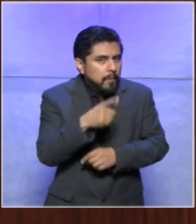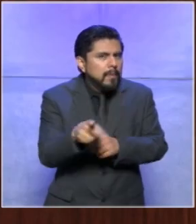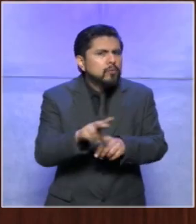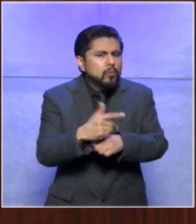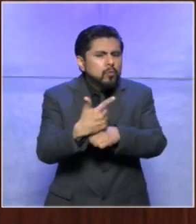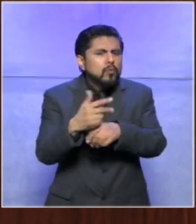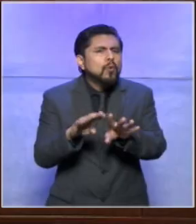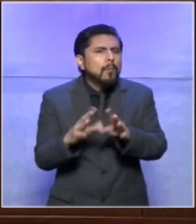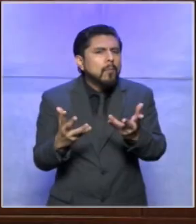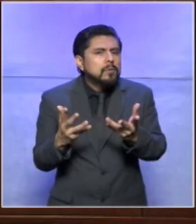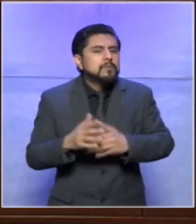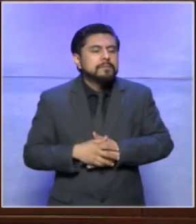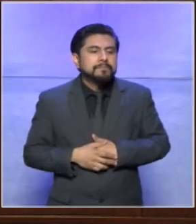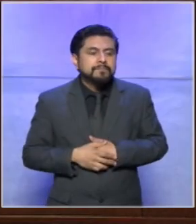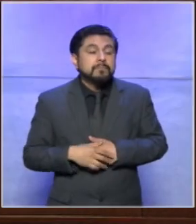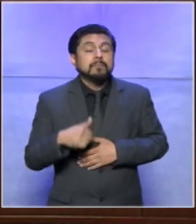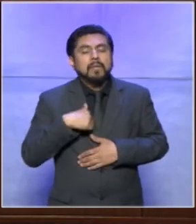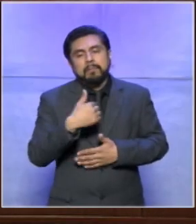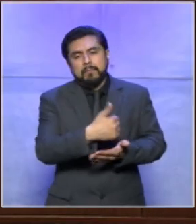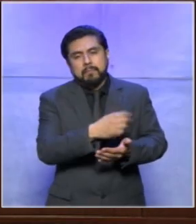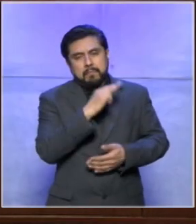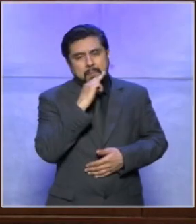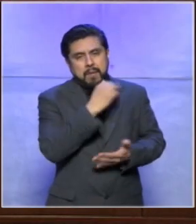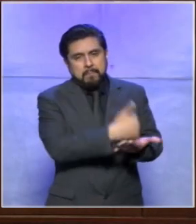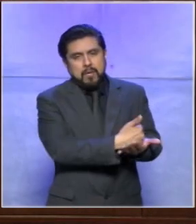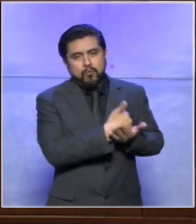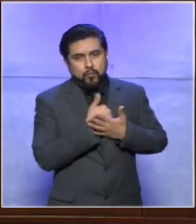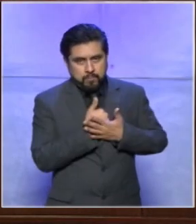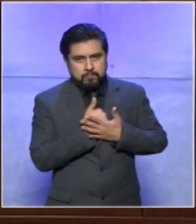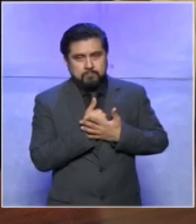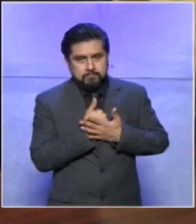grabaste cuéntanos pues me ayudó mi mamá